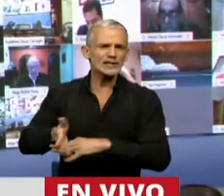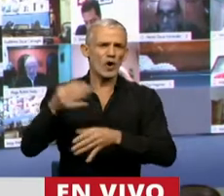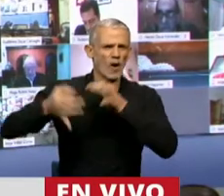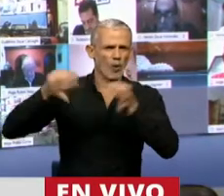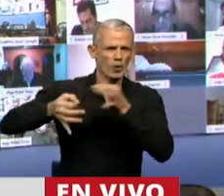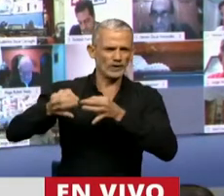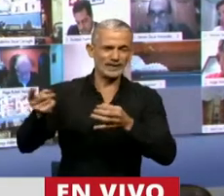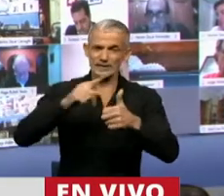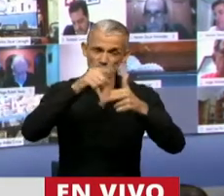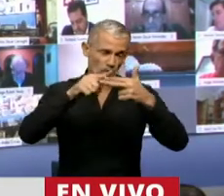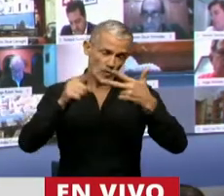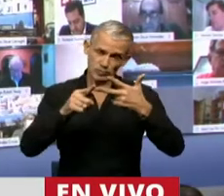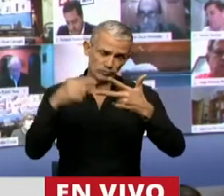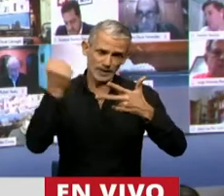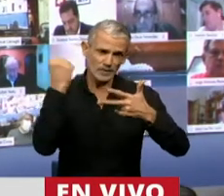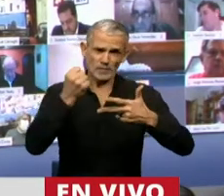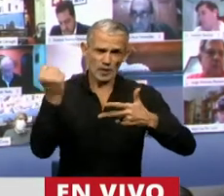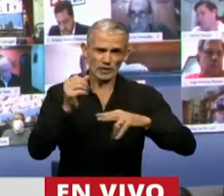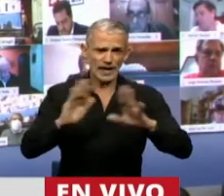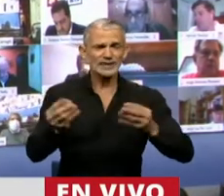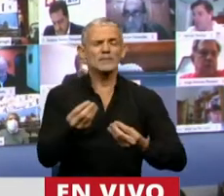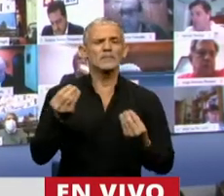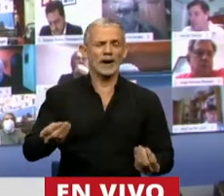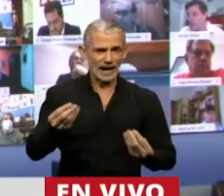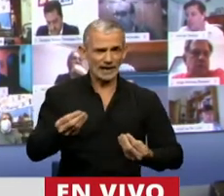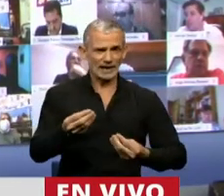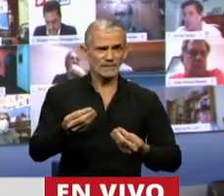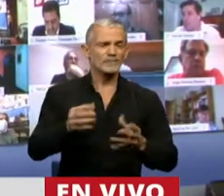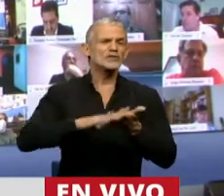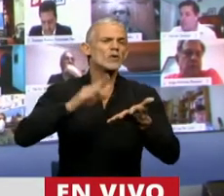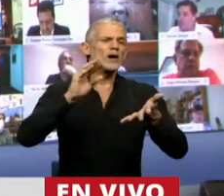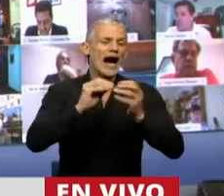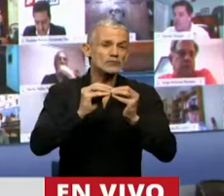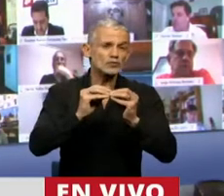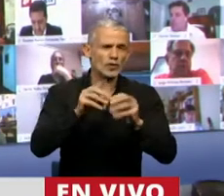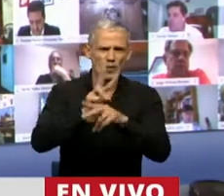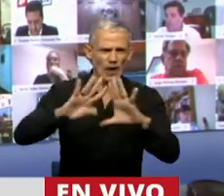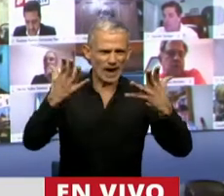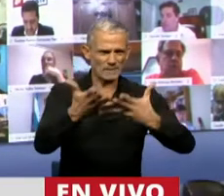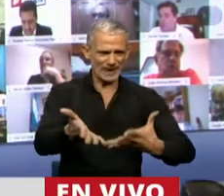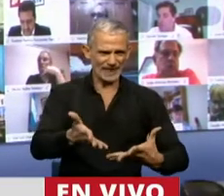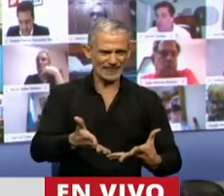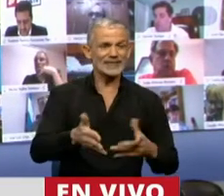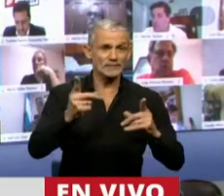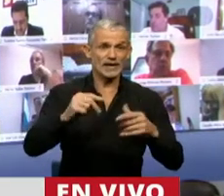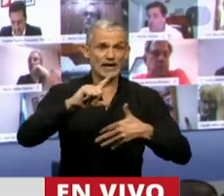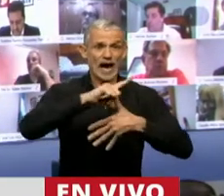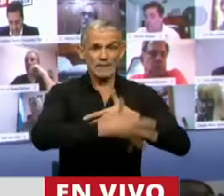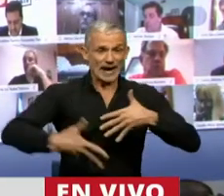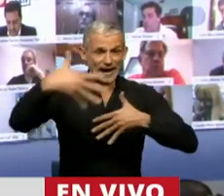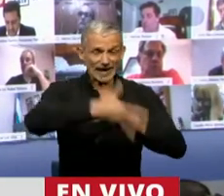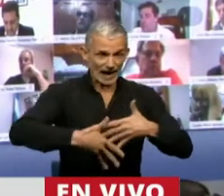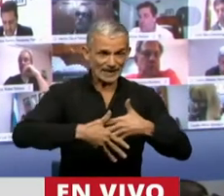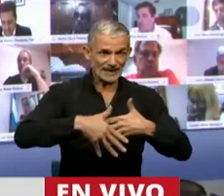la justicia. Esos tres pilares fundamentales en asuntos que son ambientales y que América Latina